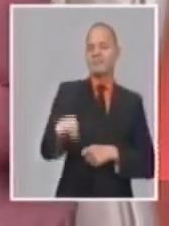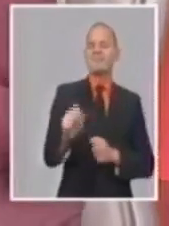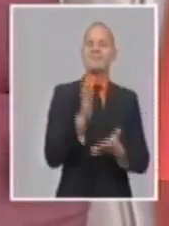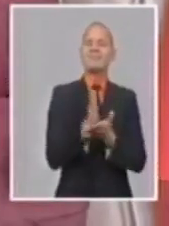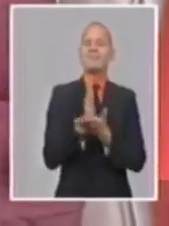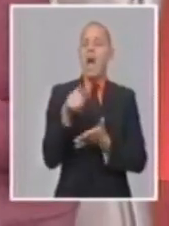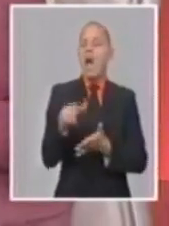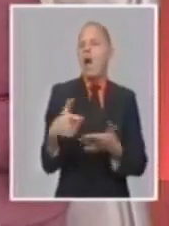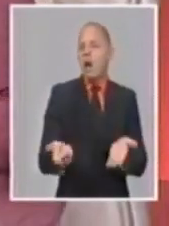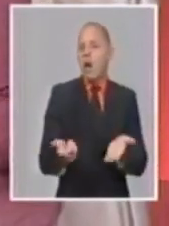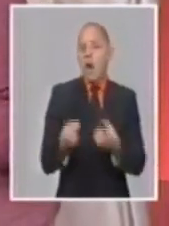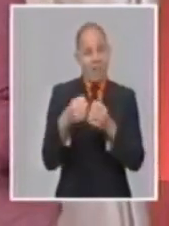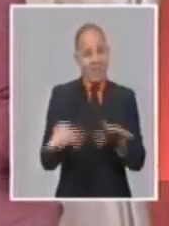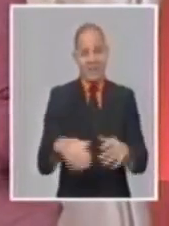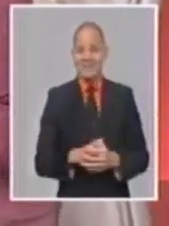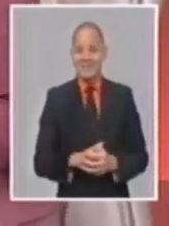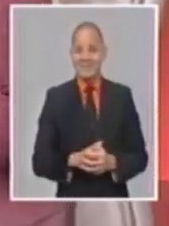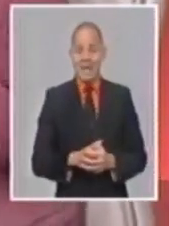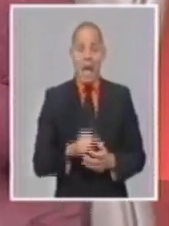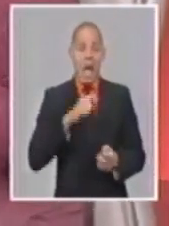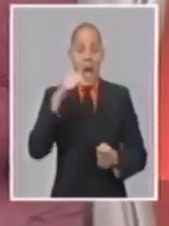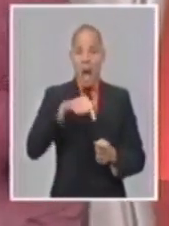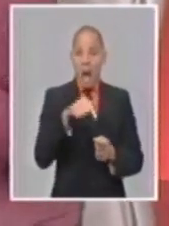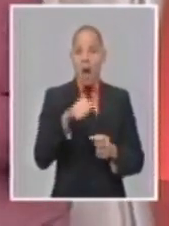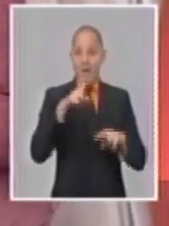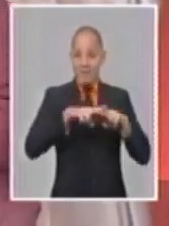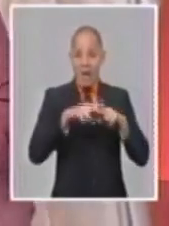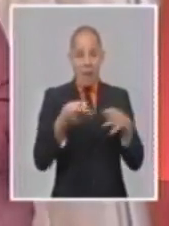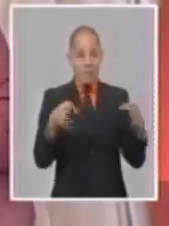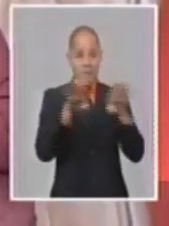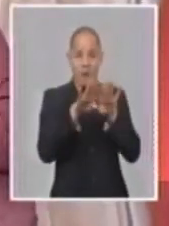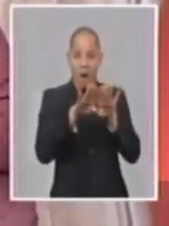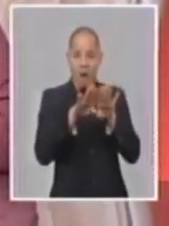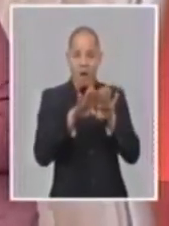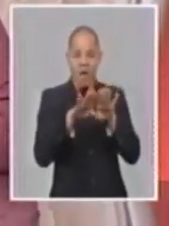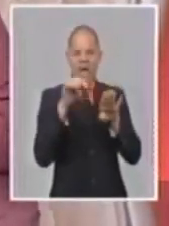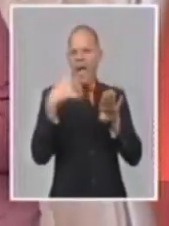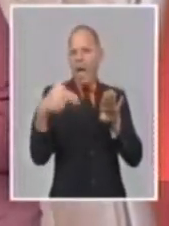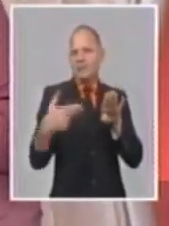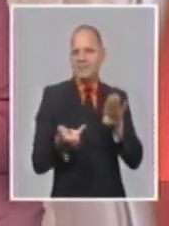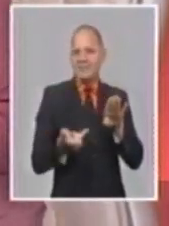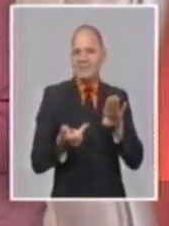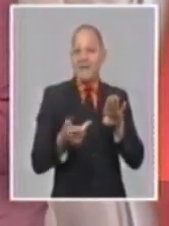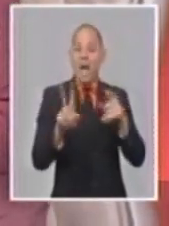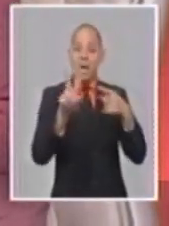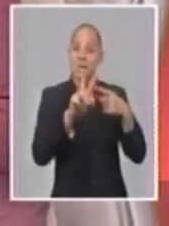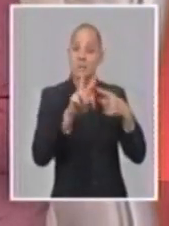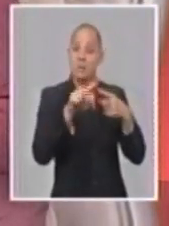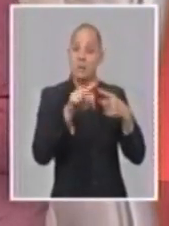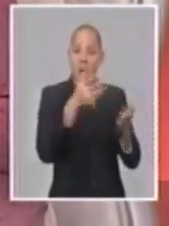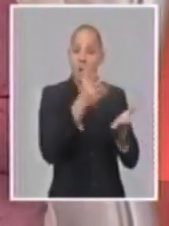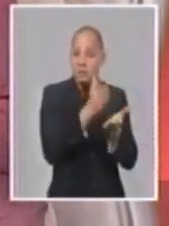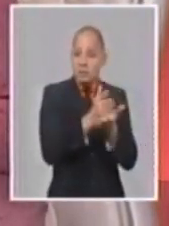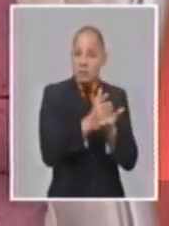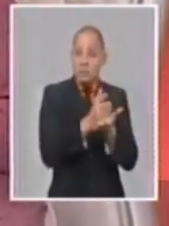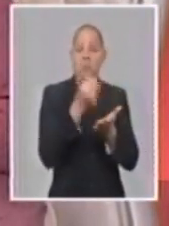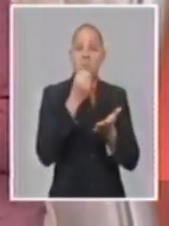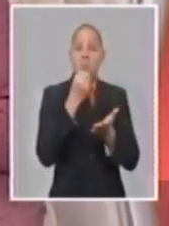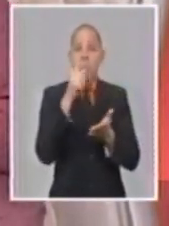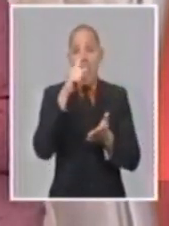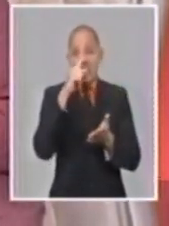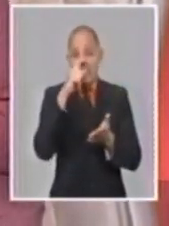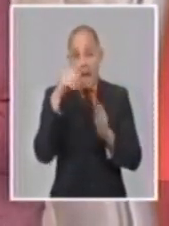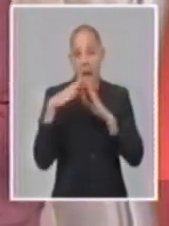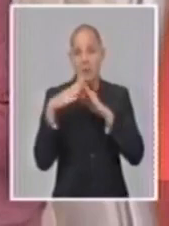por teleclase ante una restricción de distanciamiento físico, ahora a partir